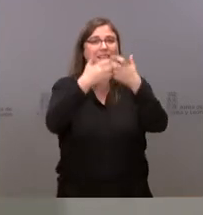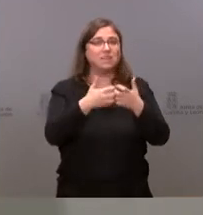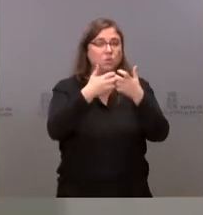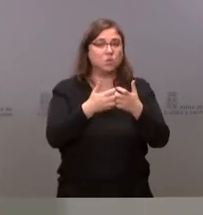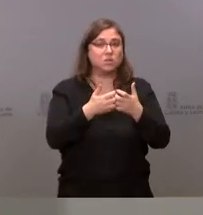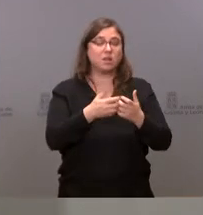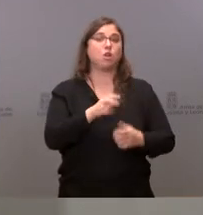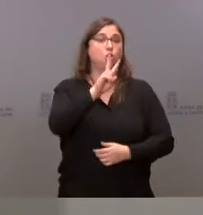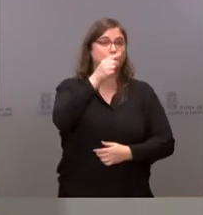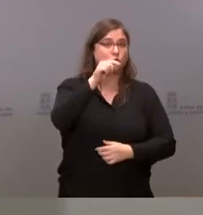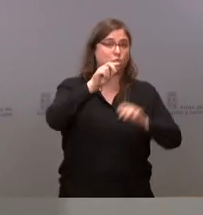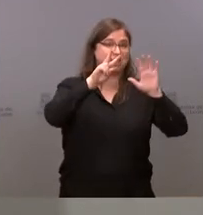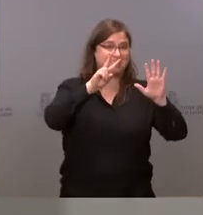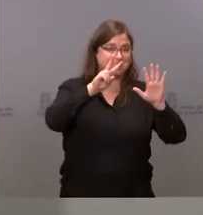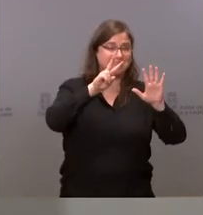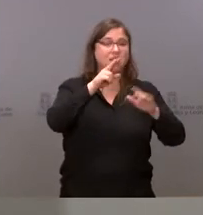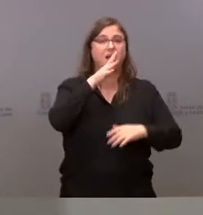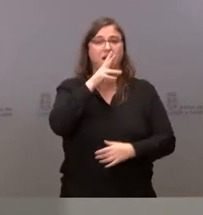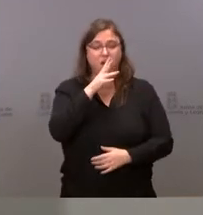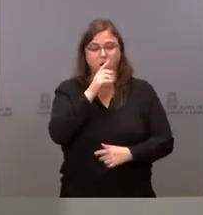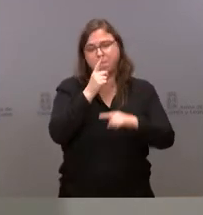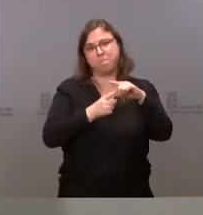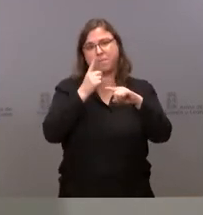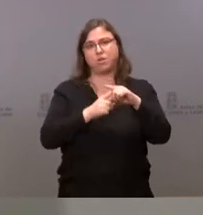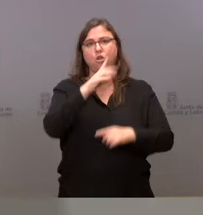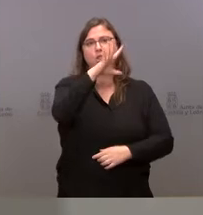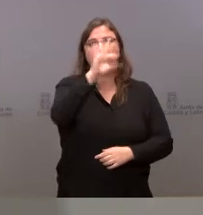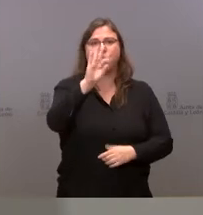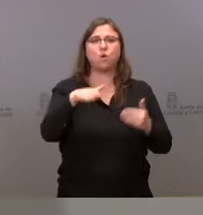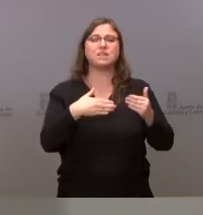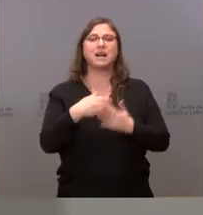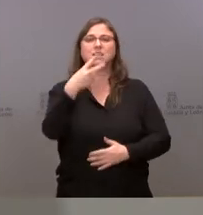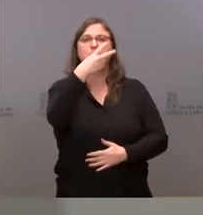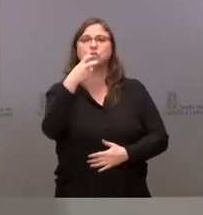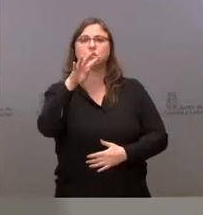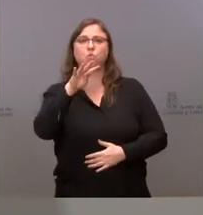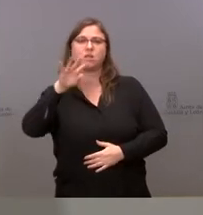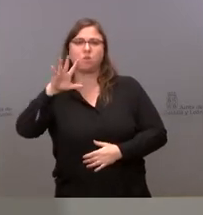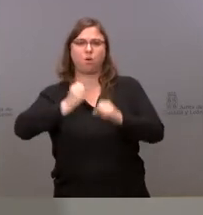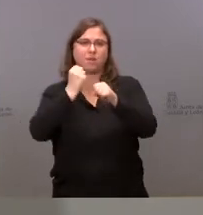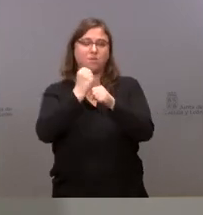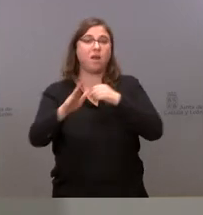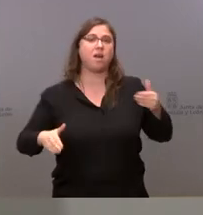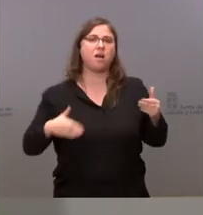2,07% de las empresas que tienen un tamaño medio entre 50 y 249 trabajadores, hasta alcanzar el 3%